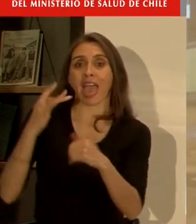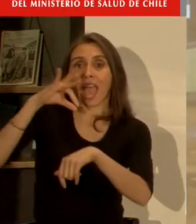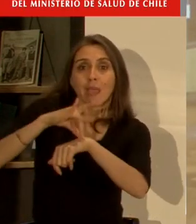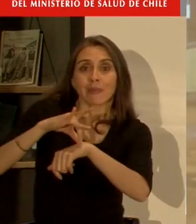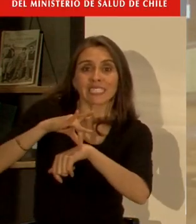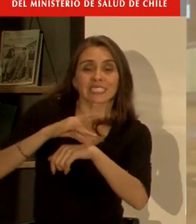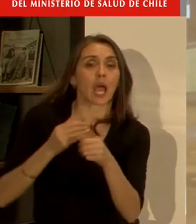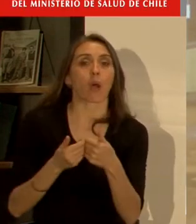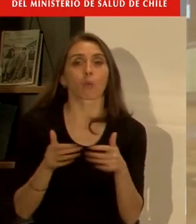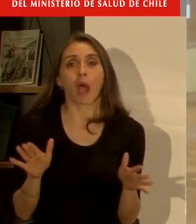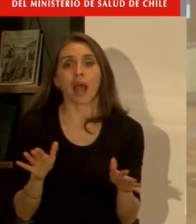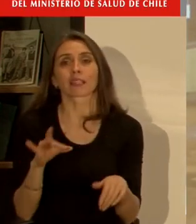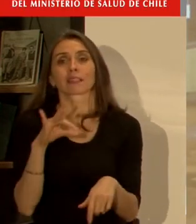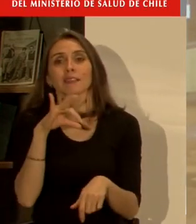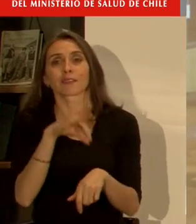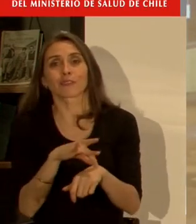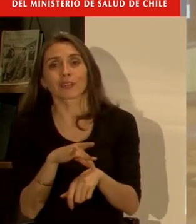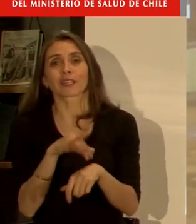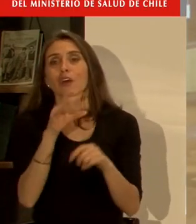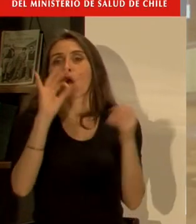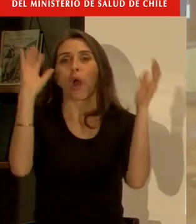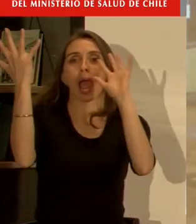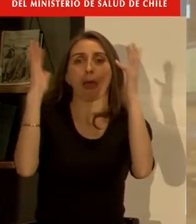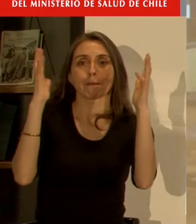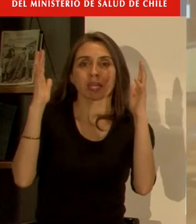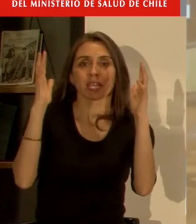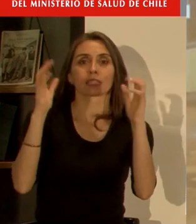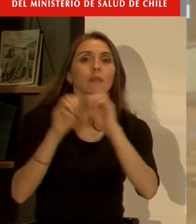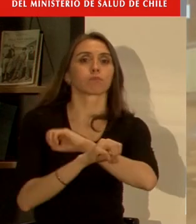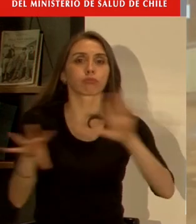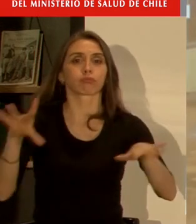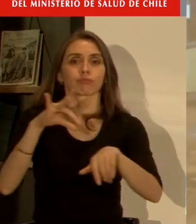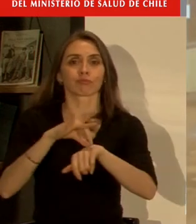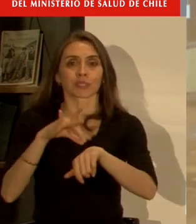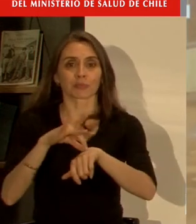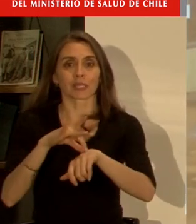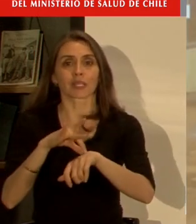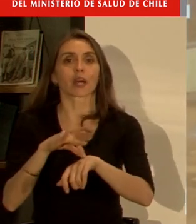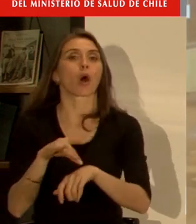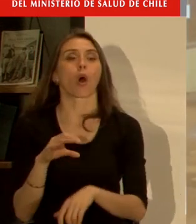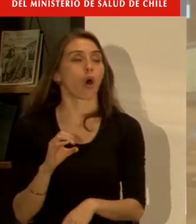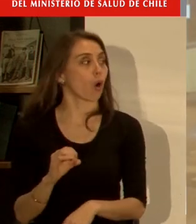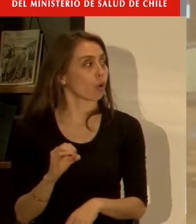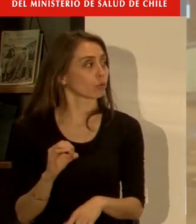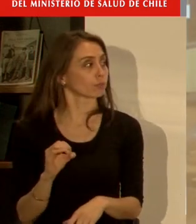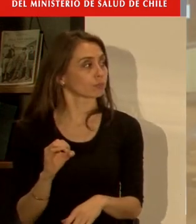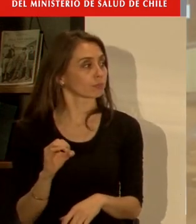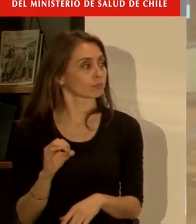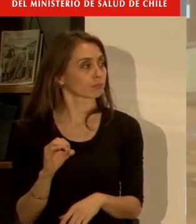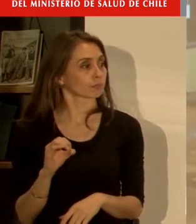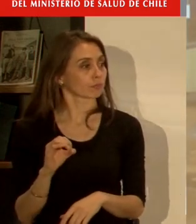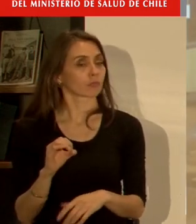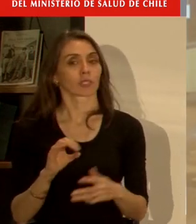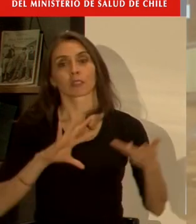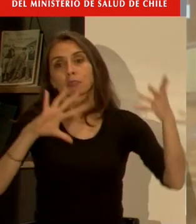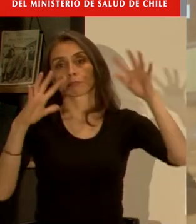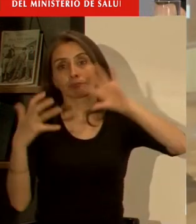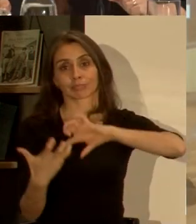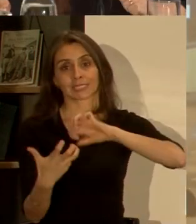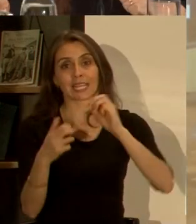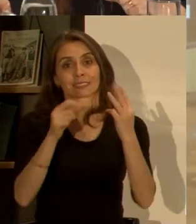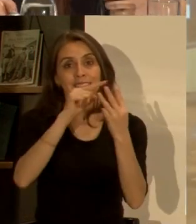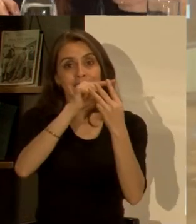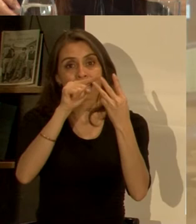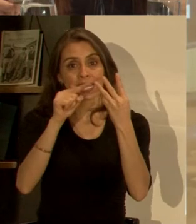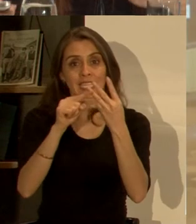de cualquier tipo sea una emergencia ambiental una emergencia epidémica o una emergencia basada en desastres ahí